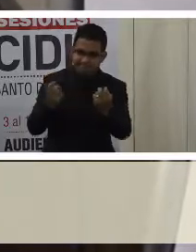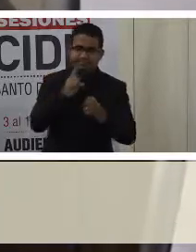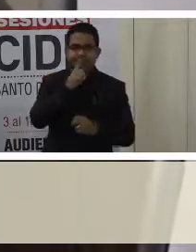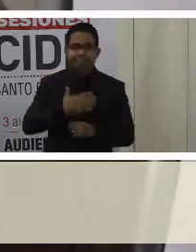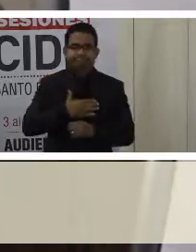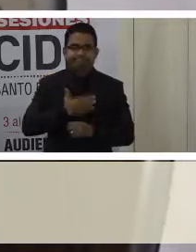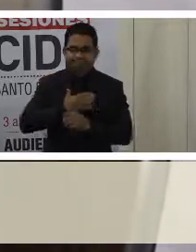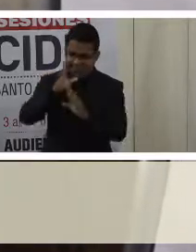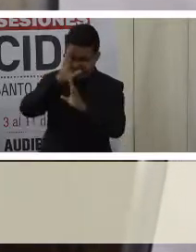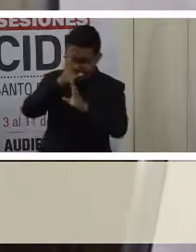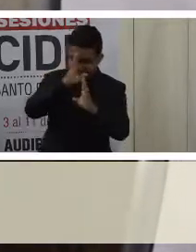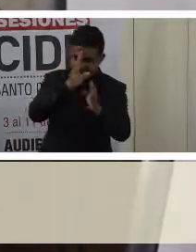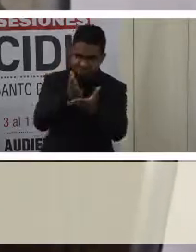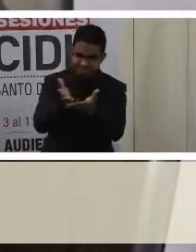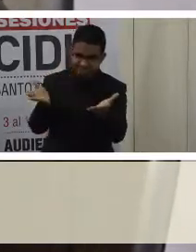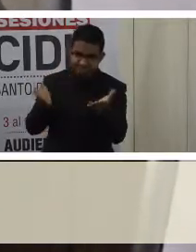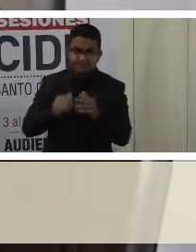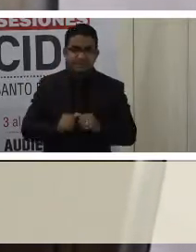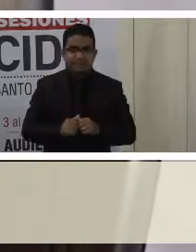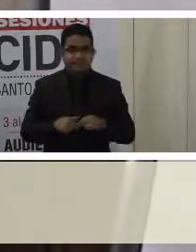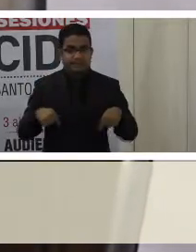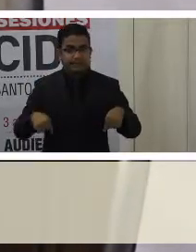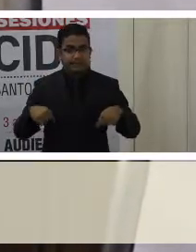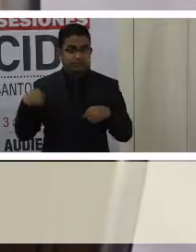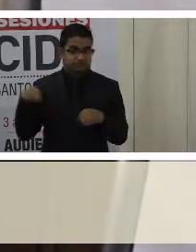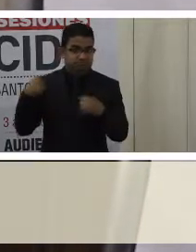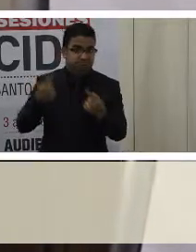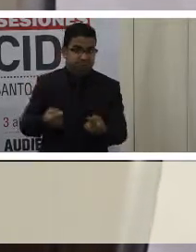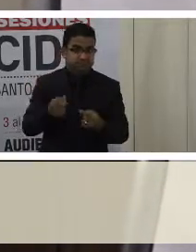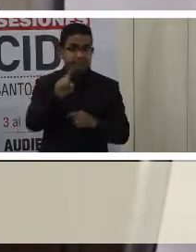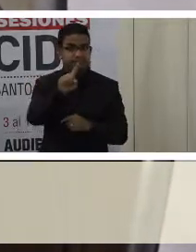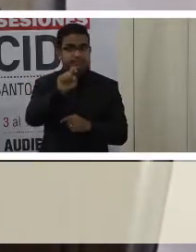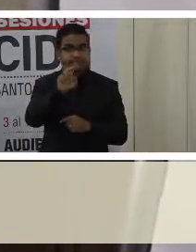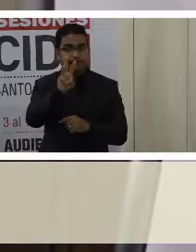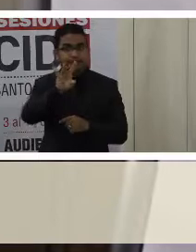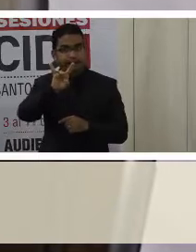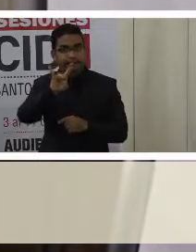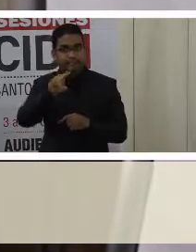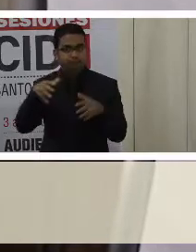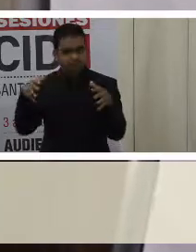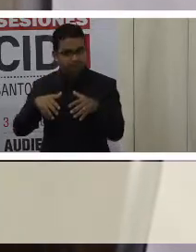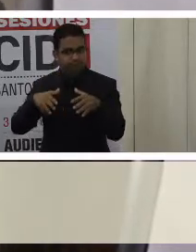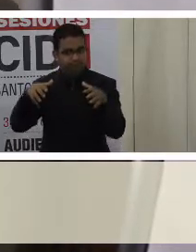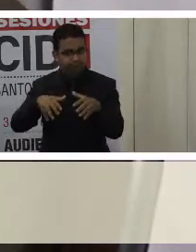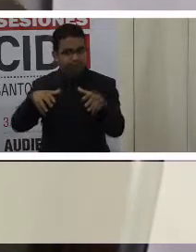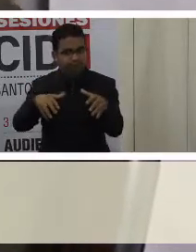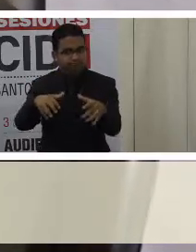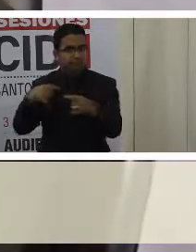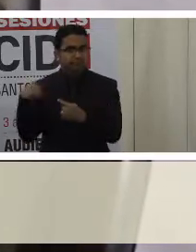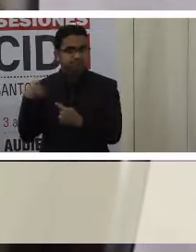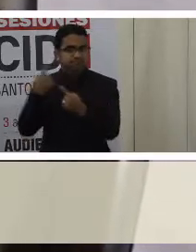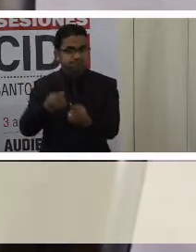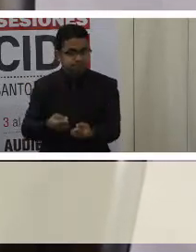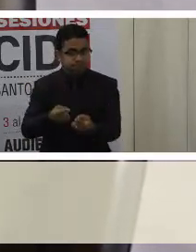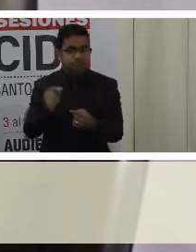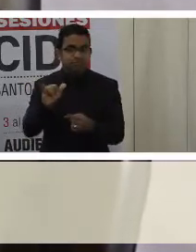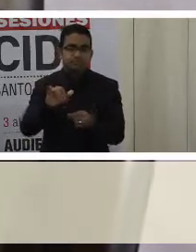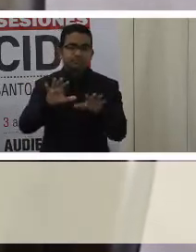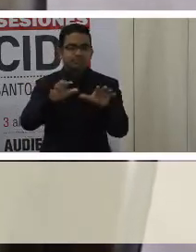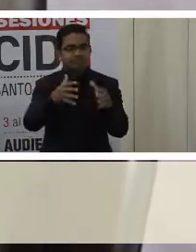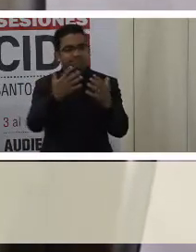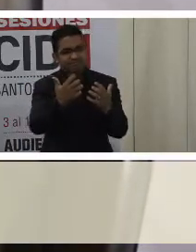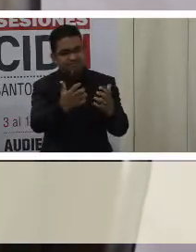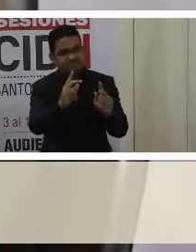en este 168 periodos de sesiones. Saludar también a las organizaciones de la sociedad civil que nos